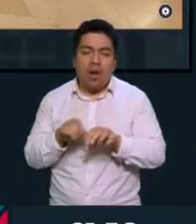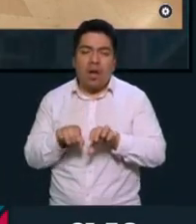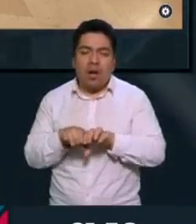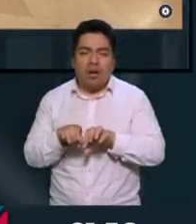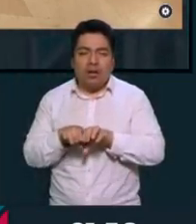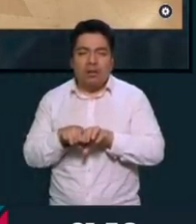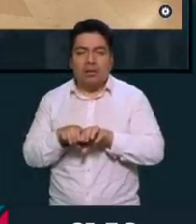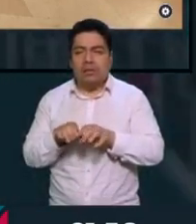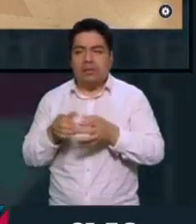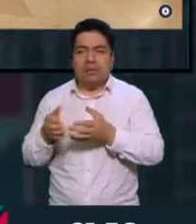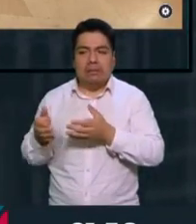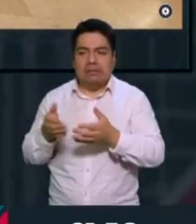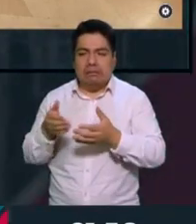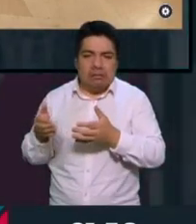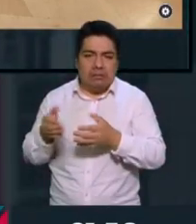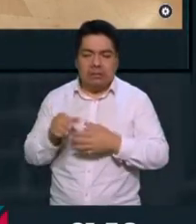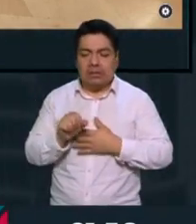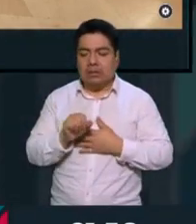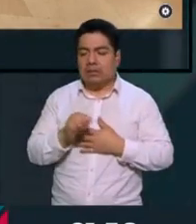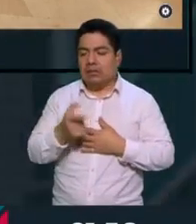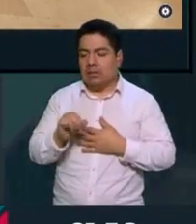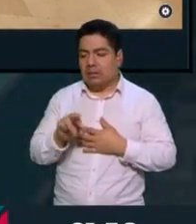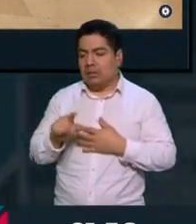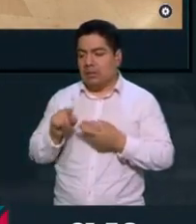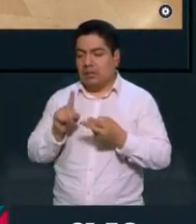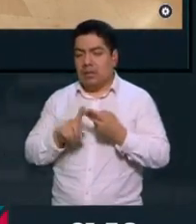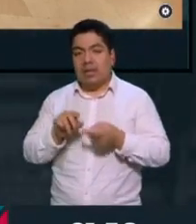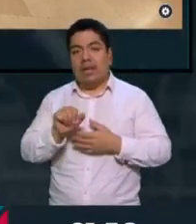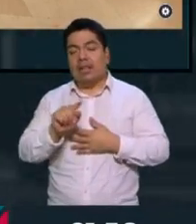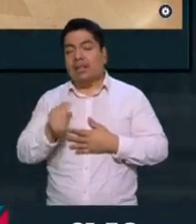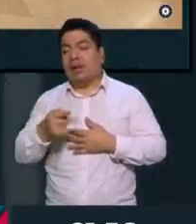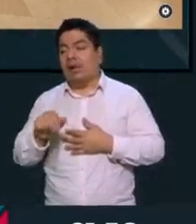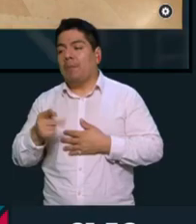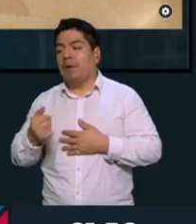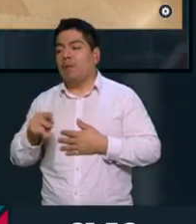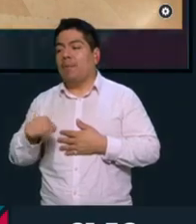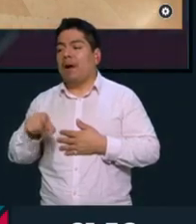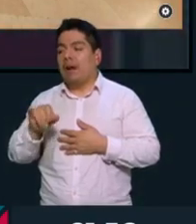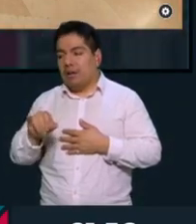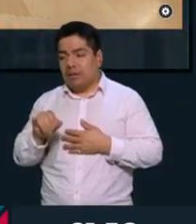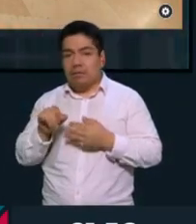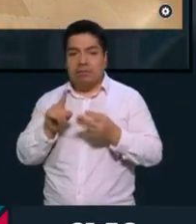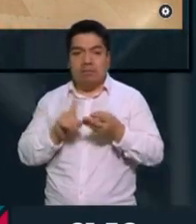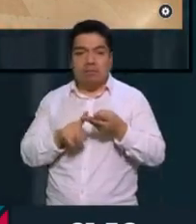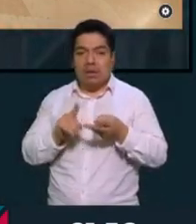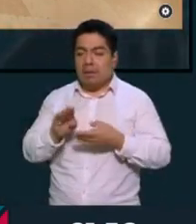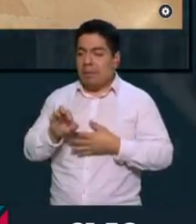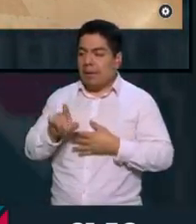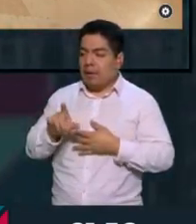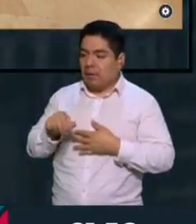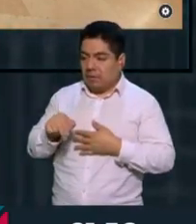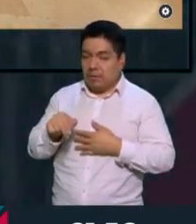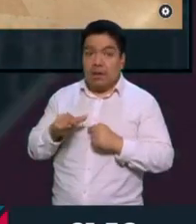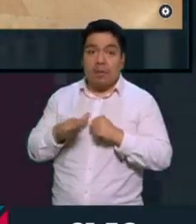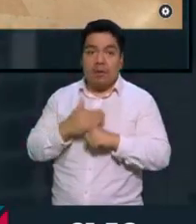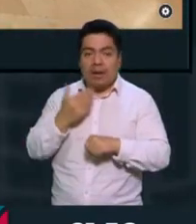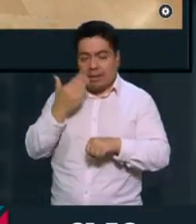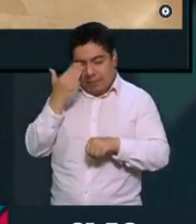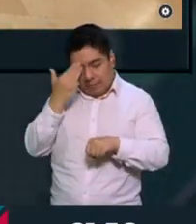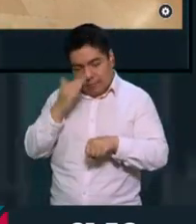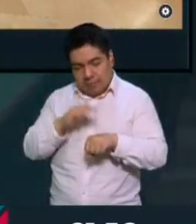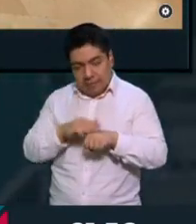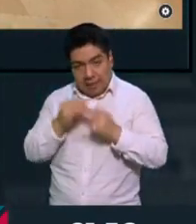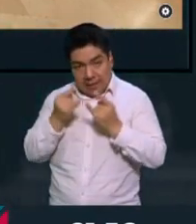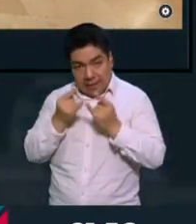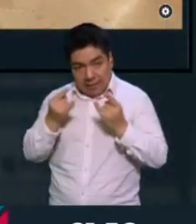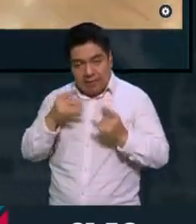por qué al lado de Sergio Ramírez, de Atahualpa Yupanqui, pues está Ana Belén, pues porque también es parte de nuestra memoria, ¿no? Y eso